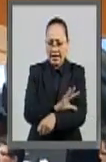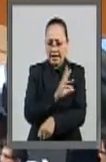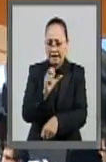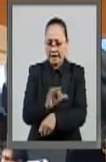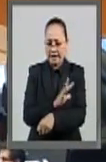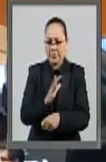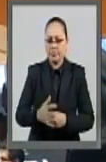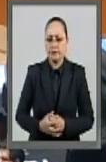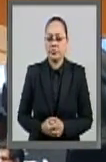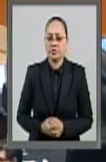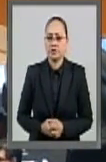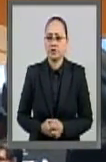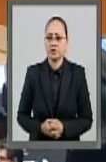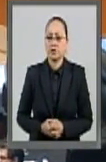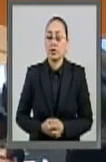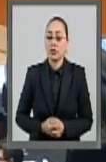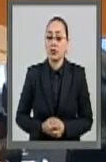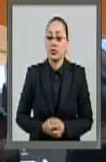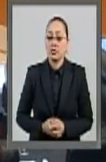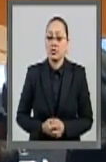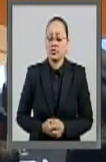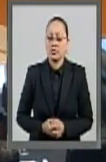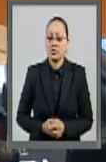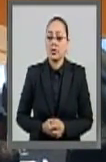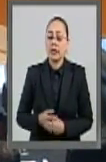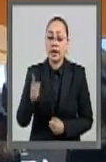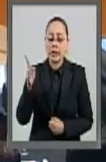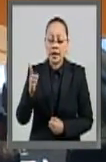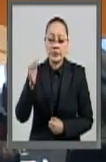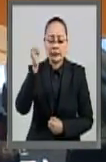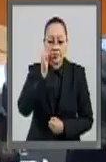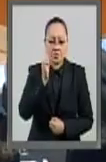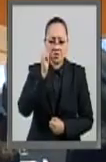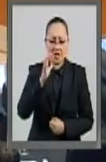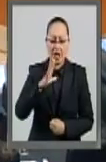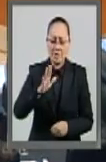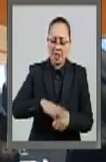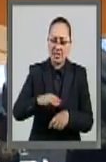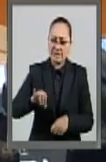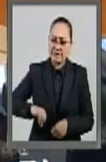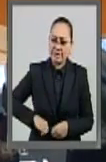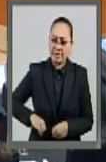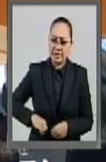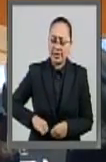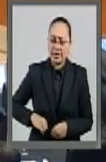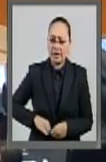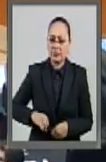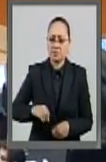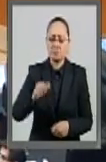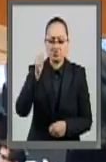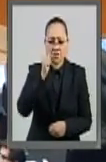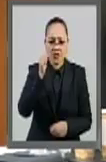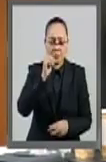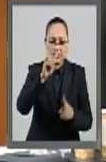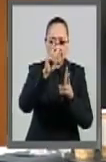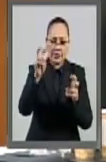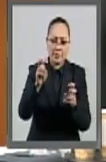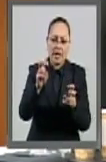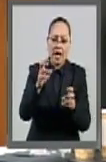Él llevó siempre en interés el tema de los exámenes de control de confianza.